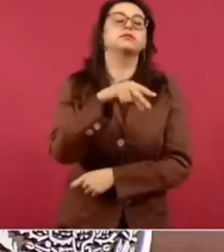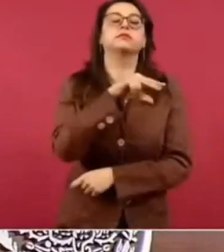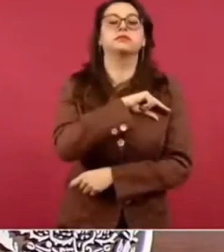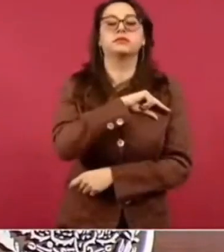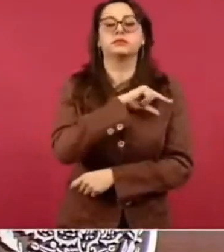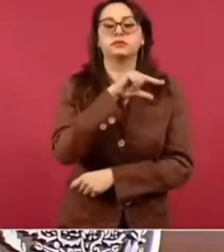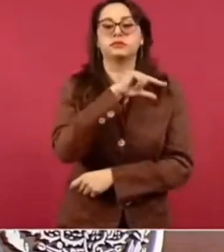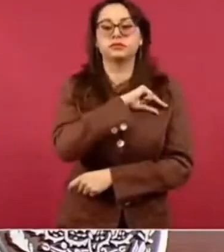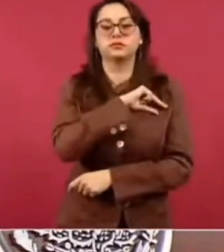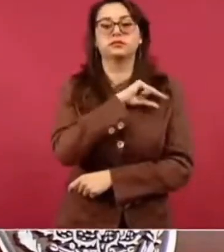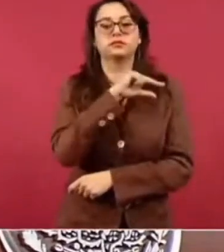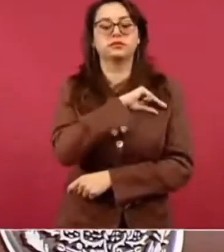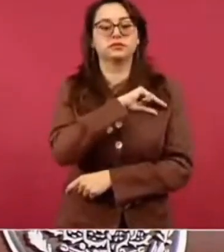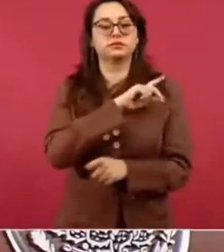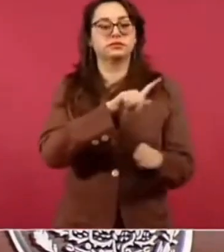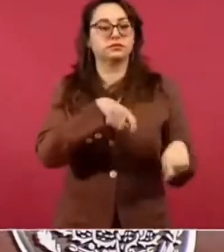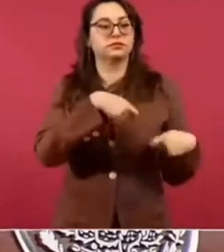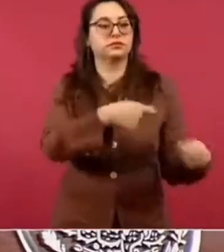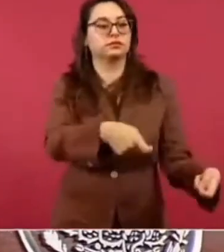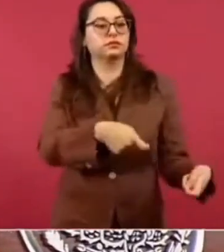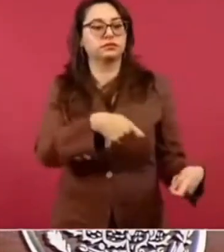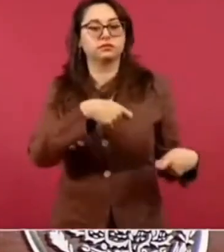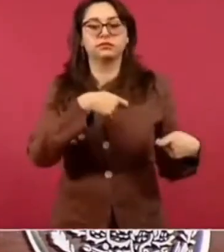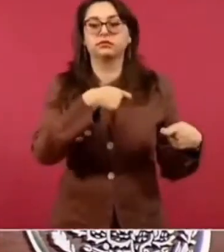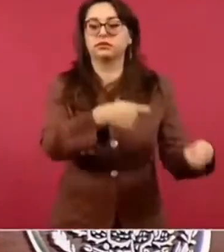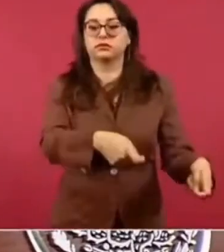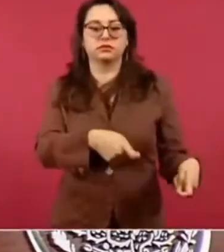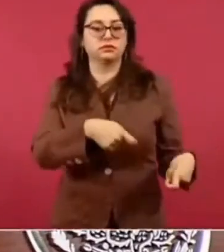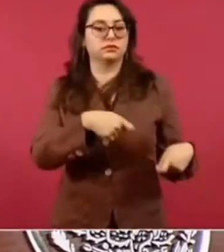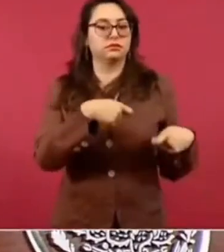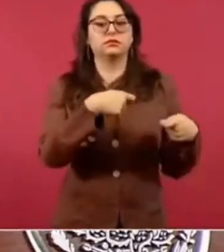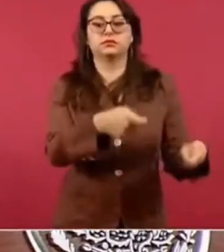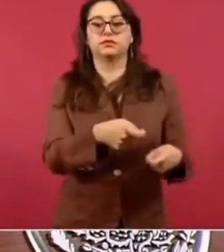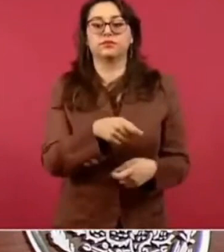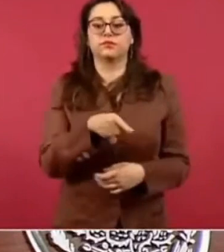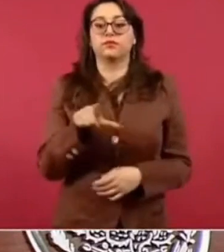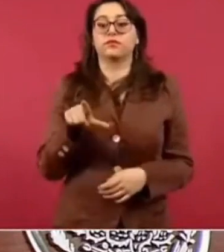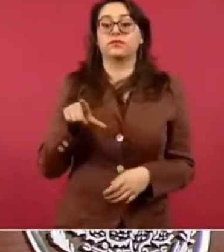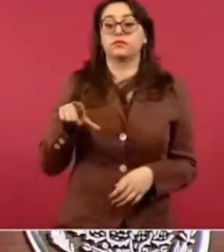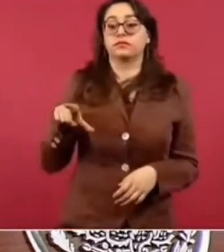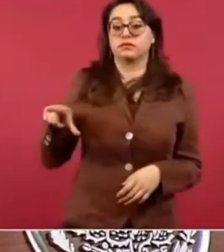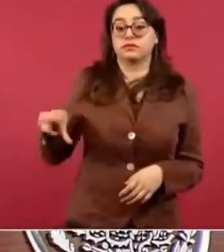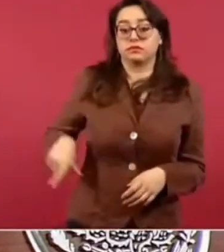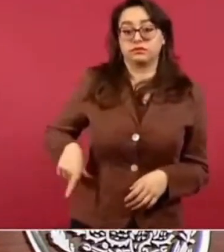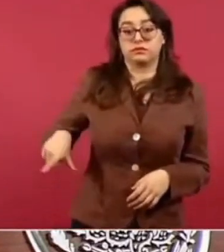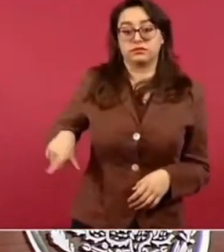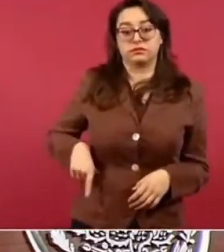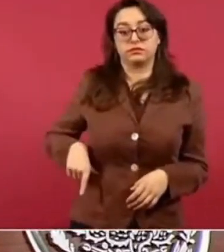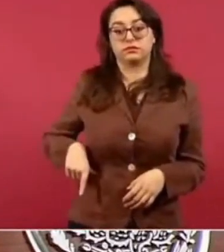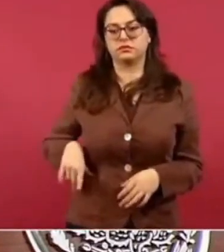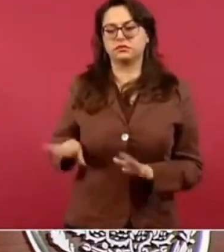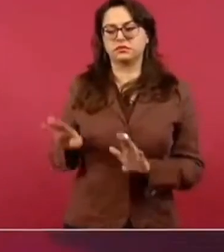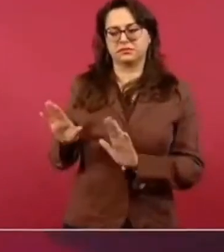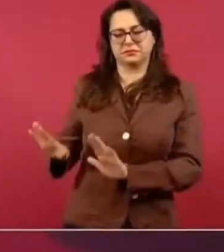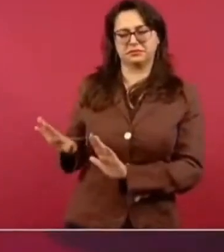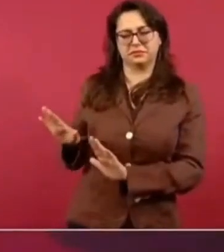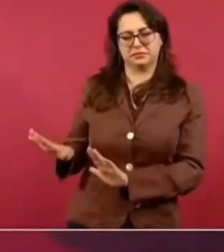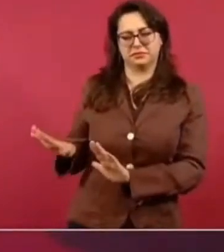y solo usar al Estado cuando les convenía